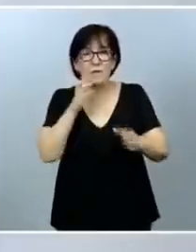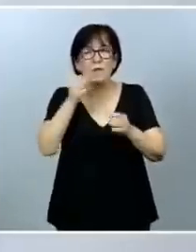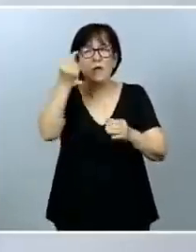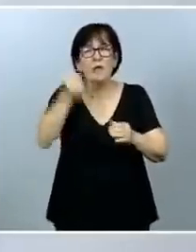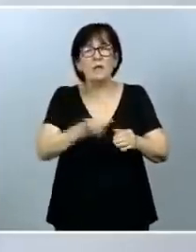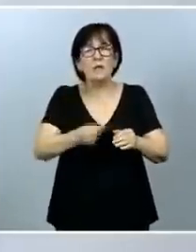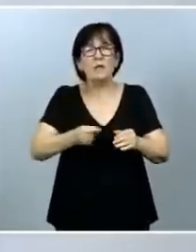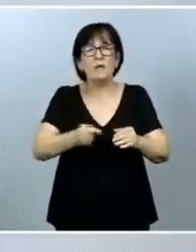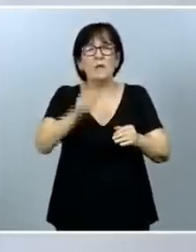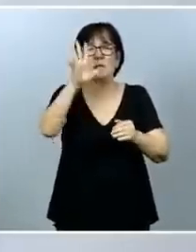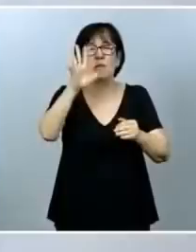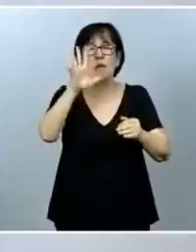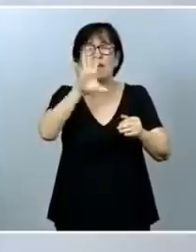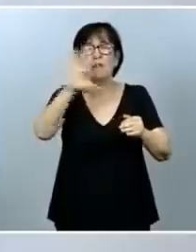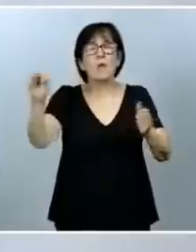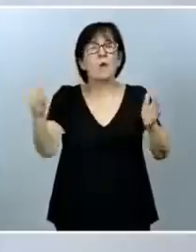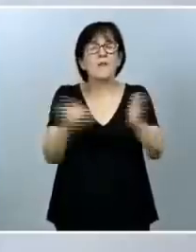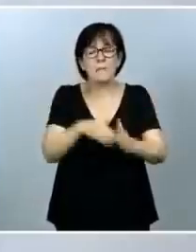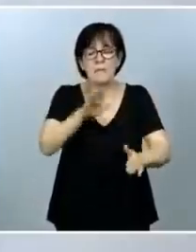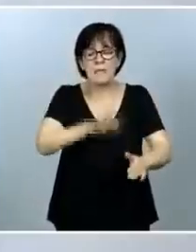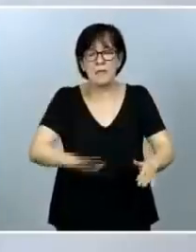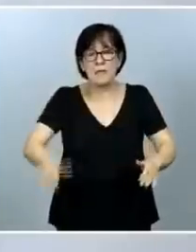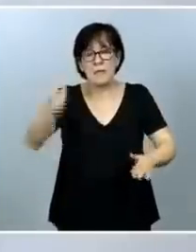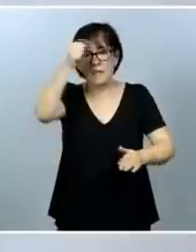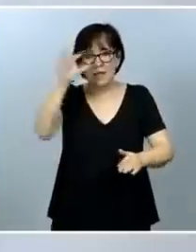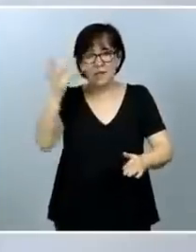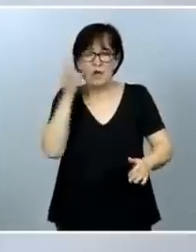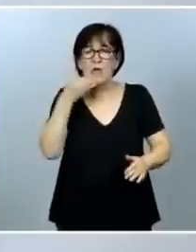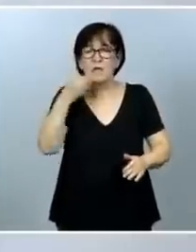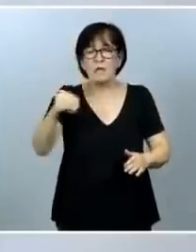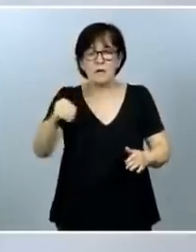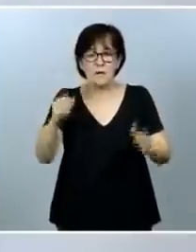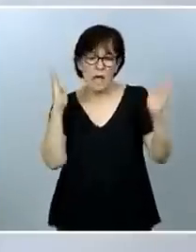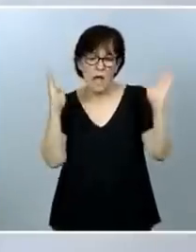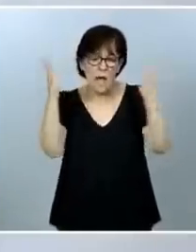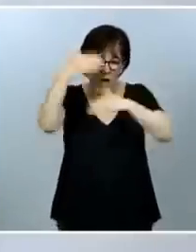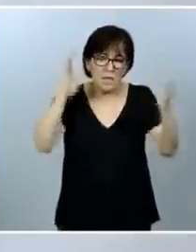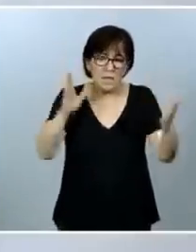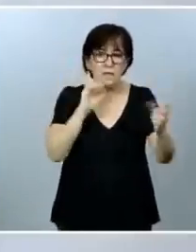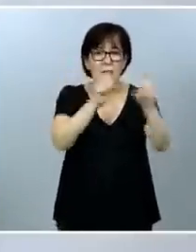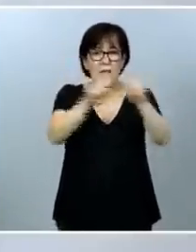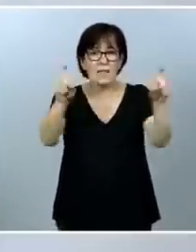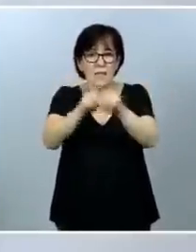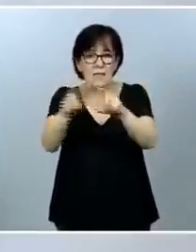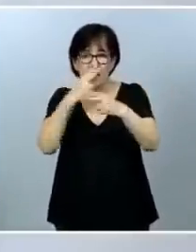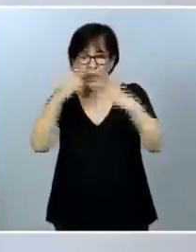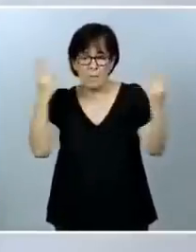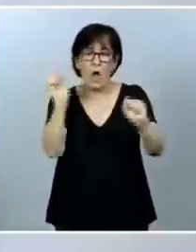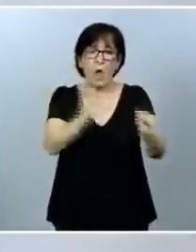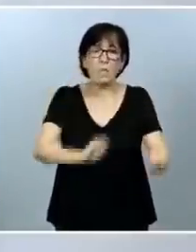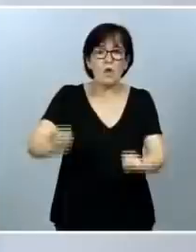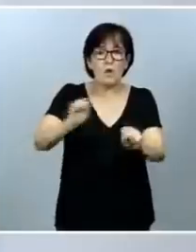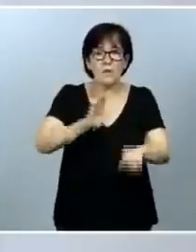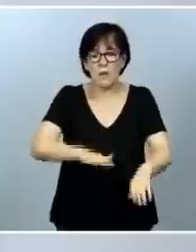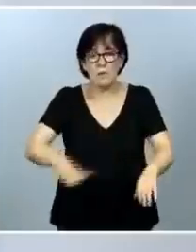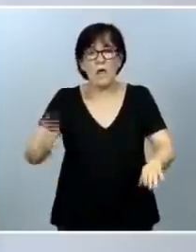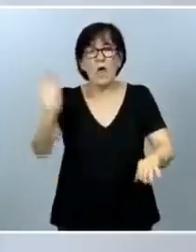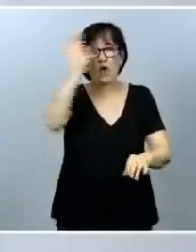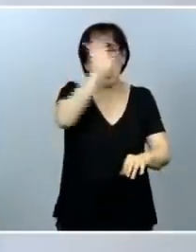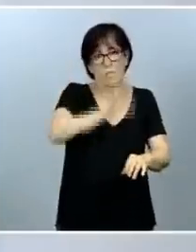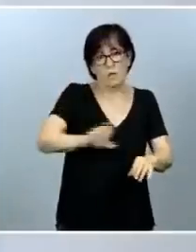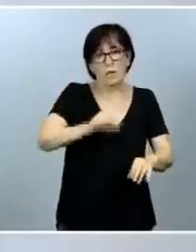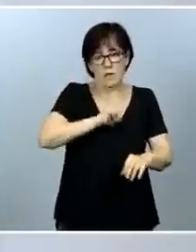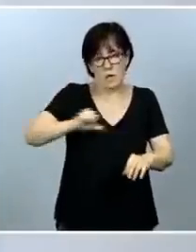casi 50.000 niños, niñas y adolescentes atendidos por las entidades públicas de protección de menores de las comunidades autónomas.